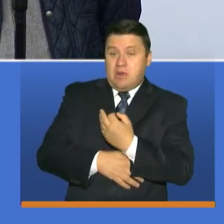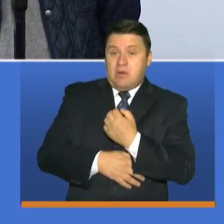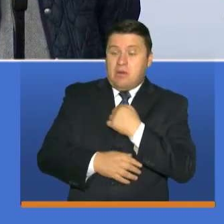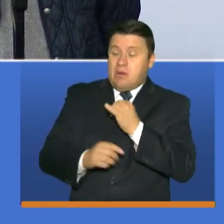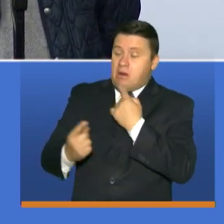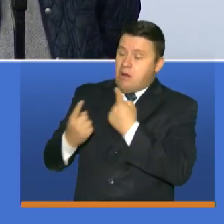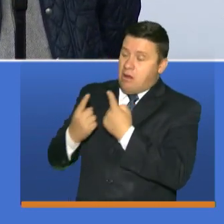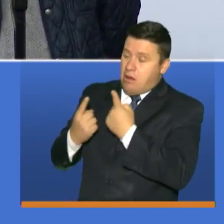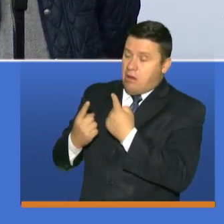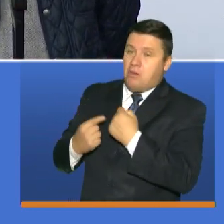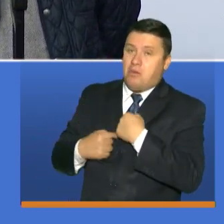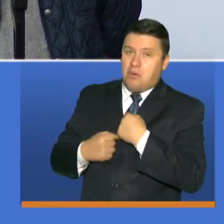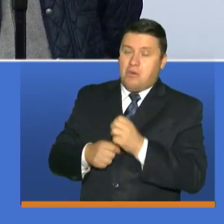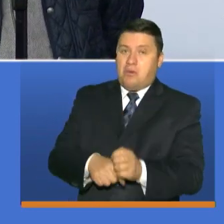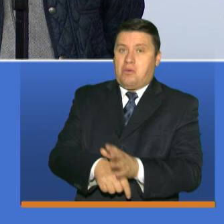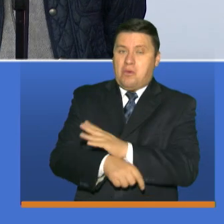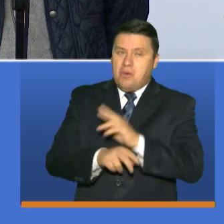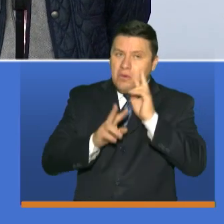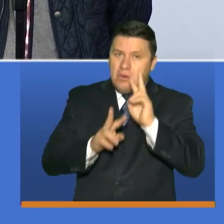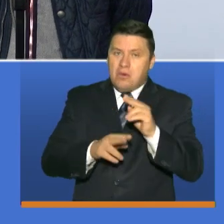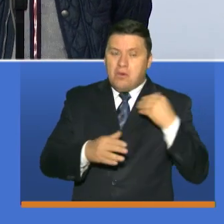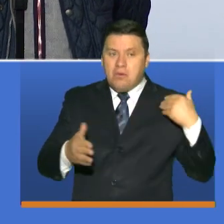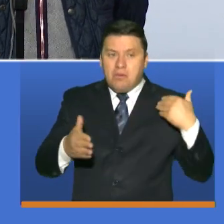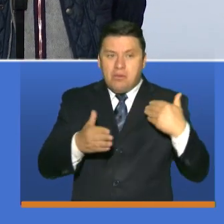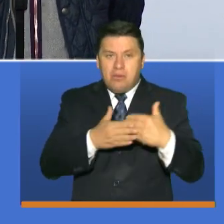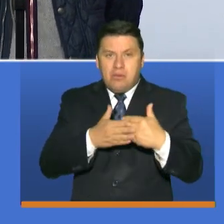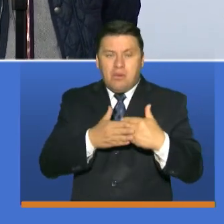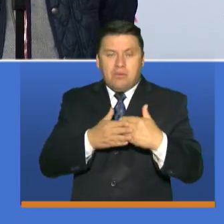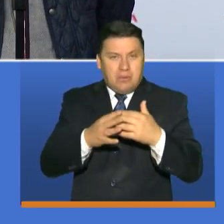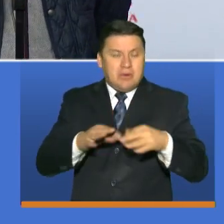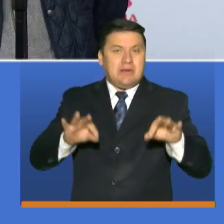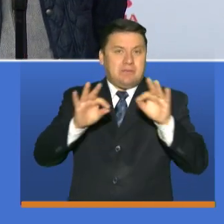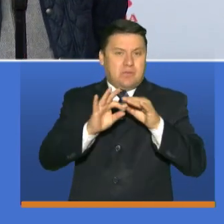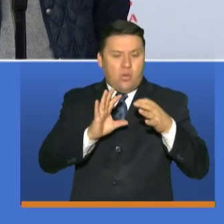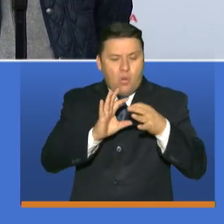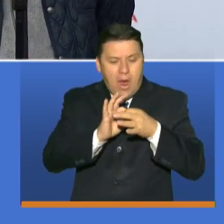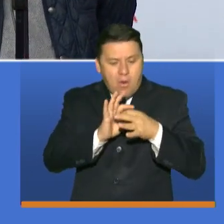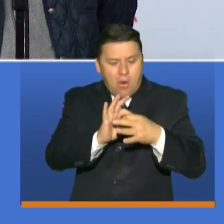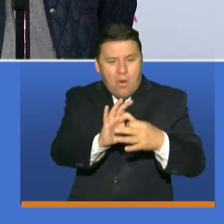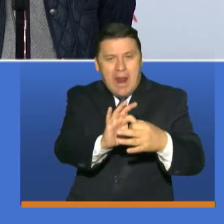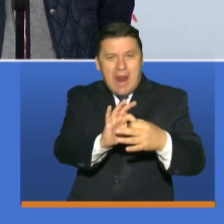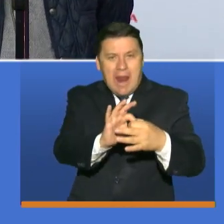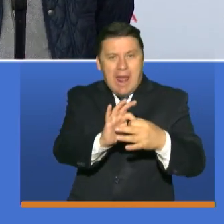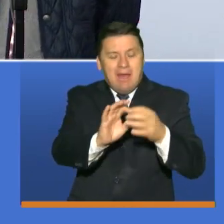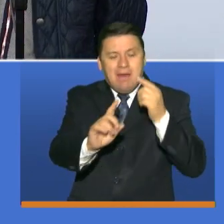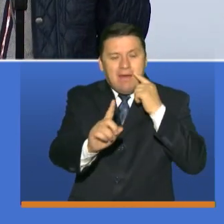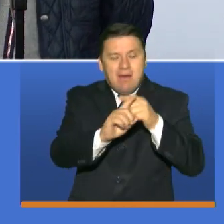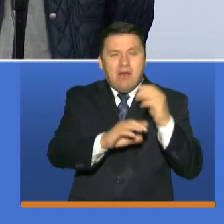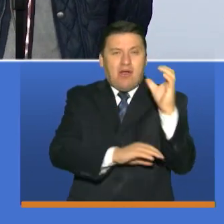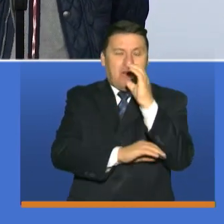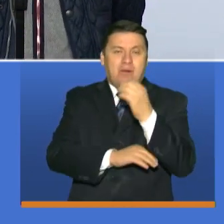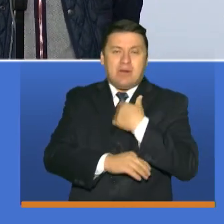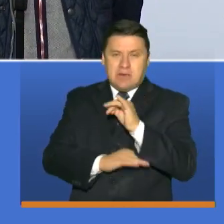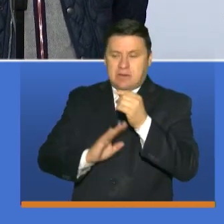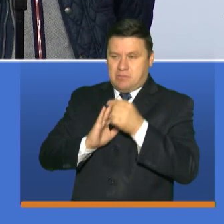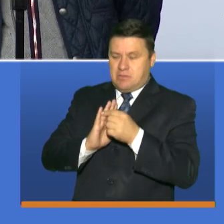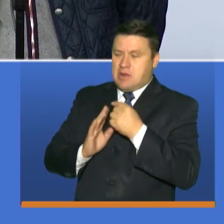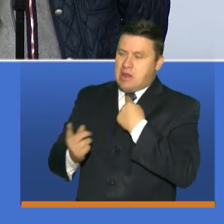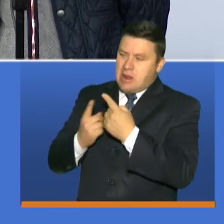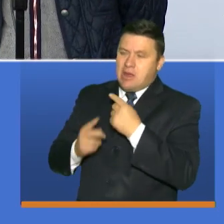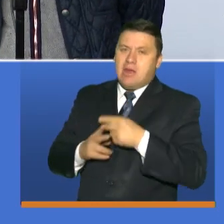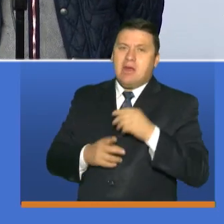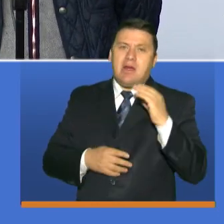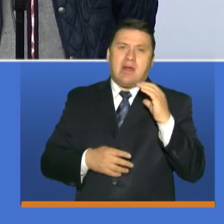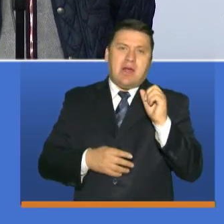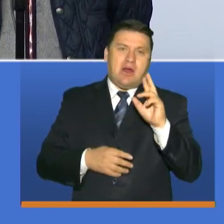nuestra conversación, para mí fue emocionante ver que al final esto es una cadena en donde todos trabajamos por el país. Lo hablaba con la primera ama, lo hablaba con